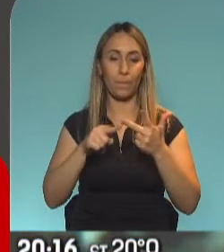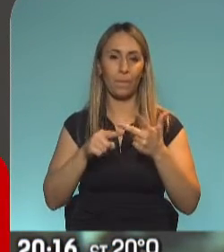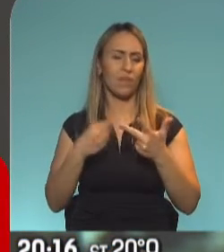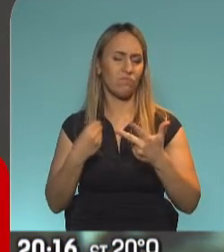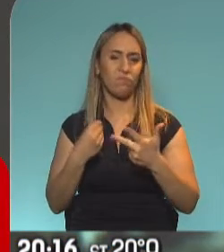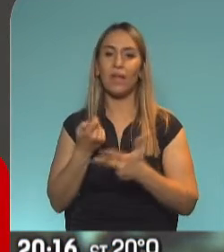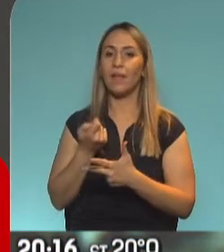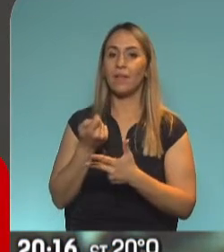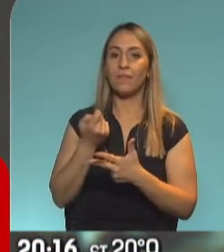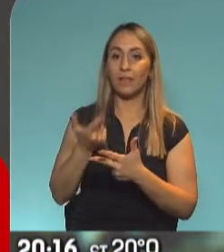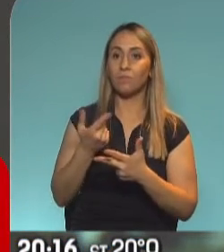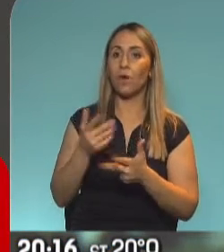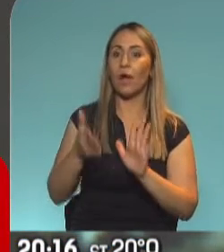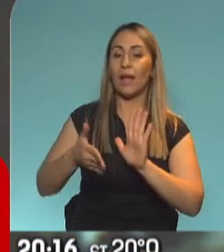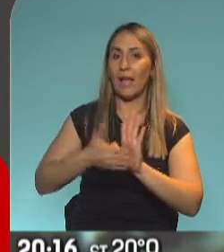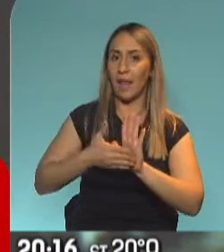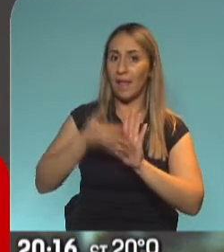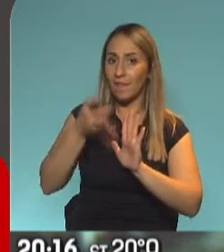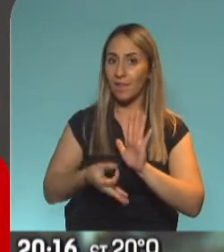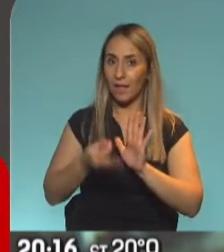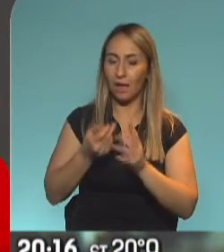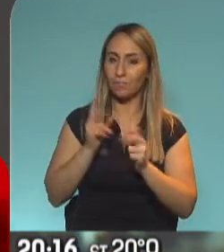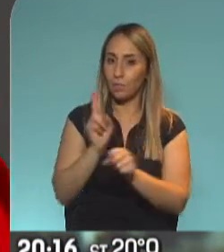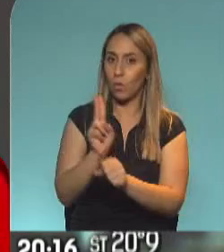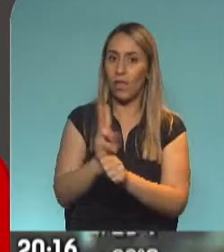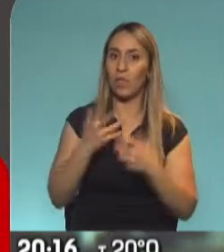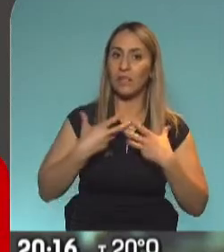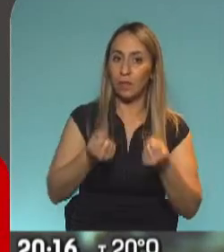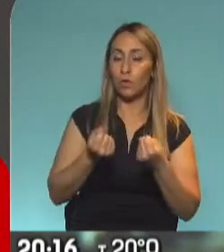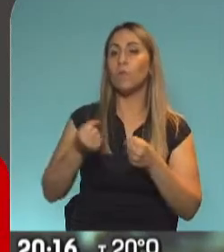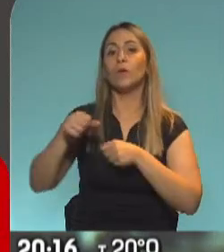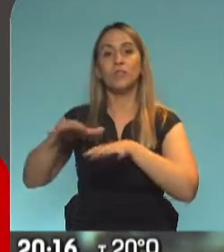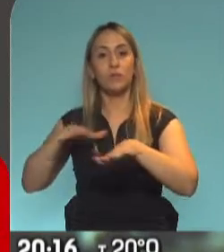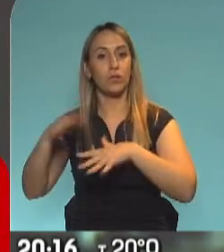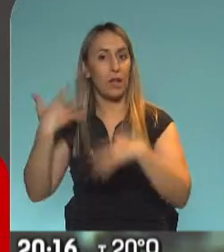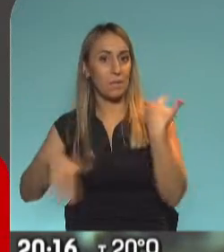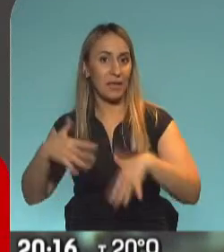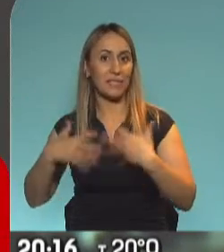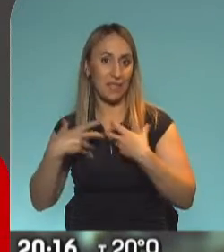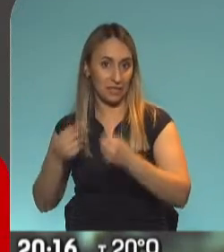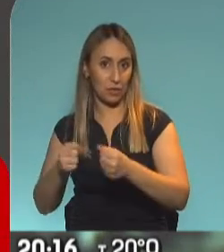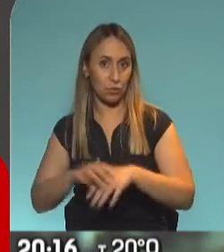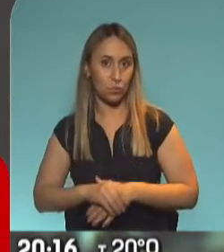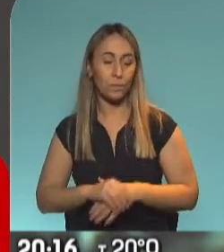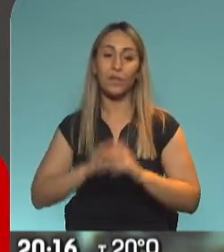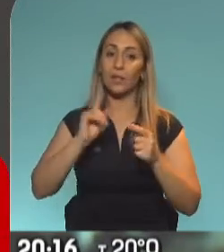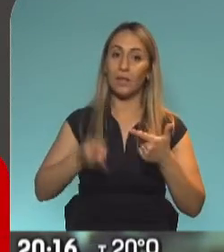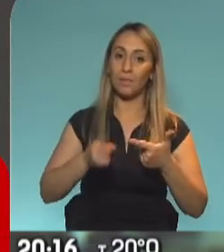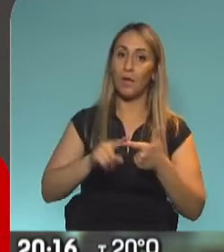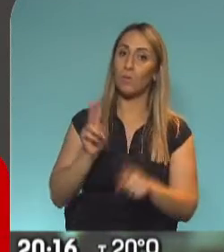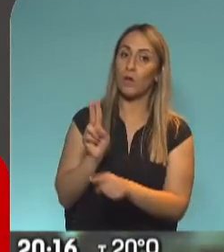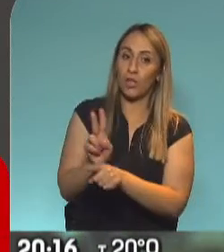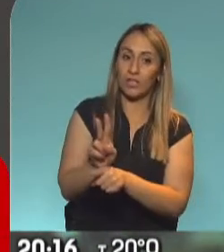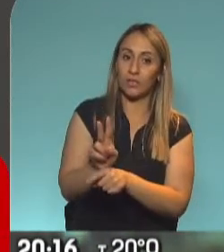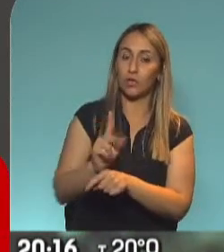posibilitar las garantías a la salud en un contexto de emergencia sanitaria como el que estamos viviendo, también el tema de la protección